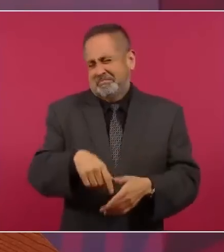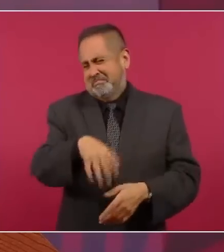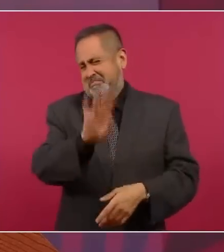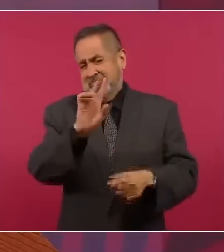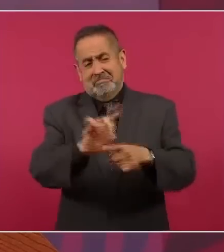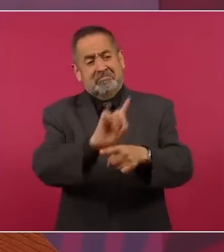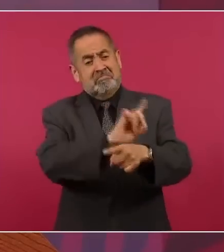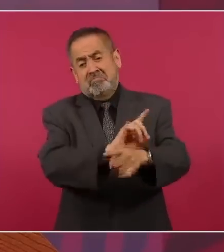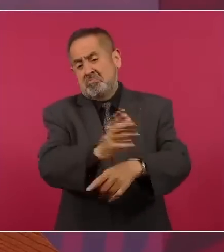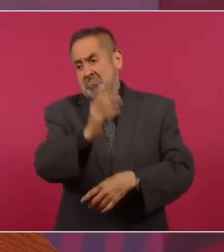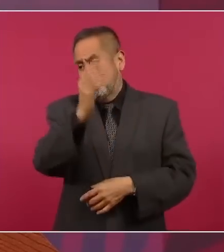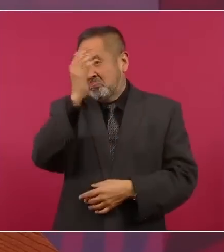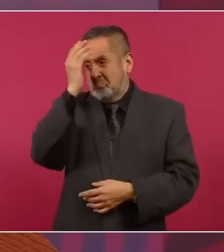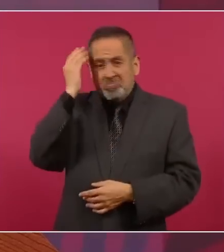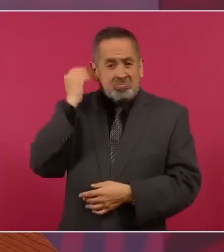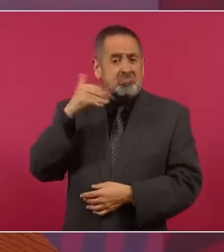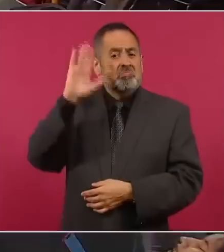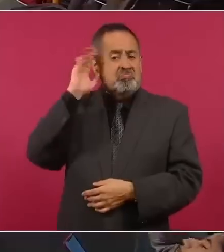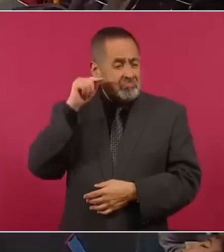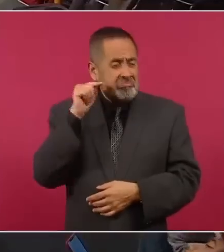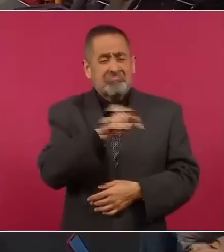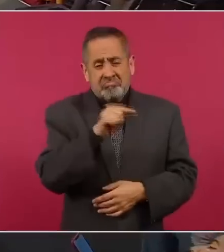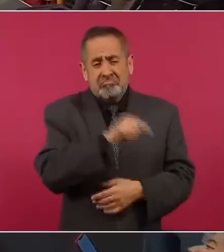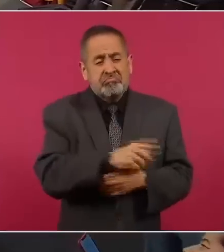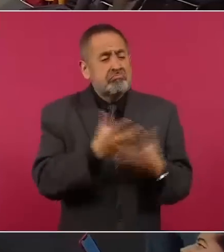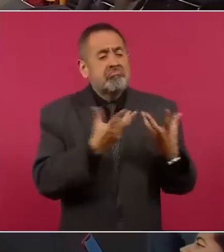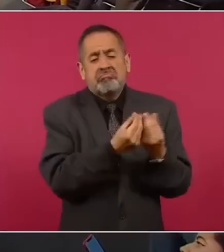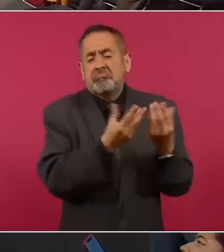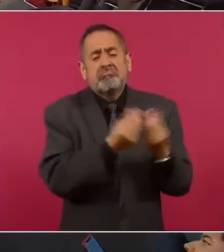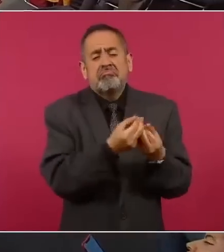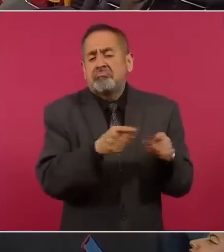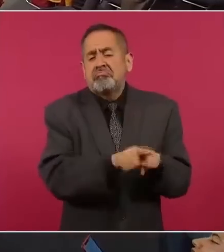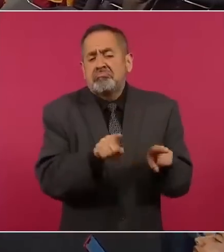vienen juntos?